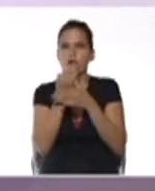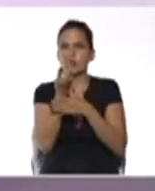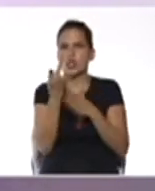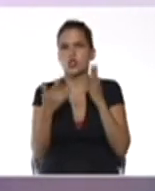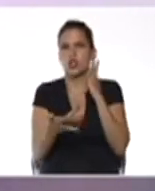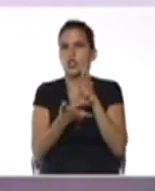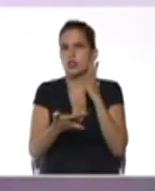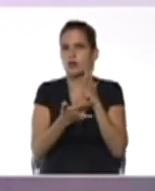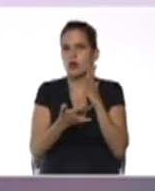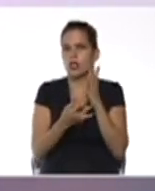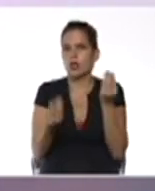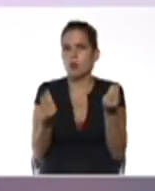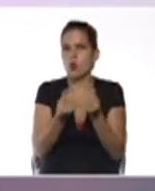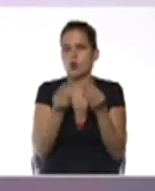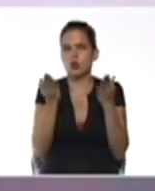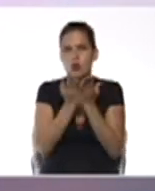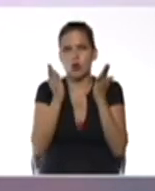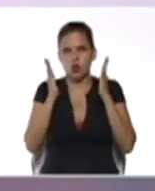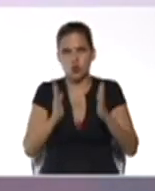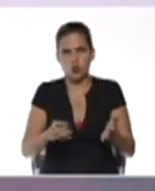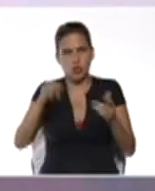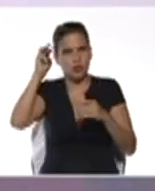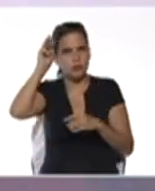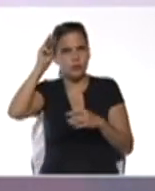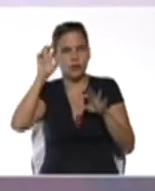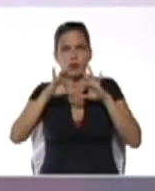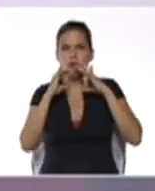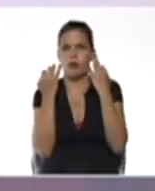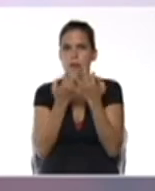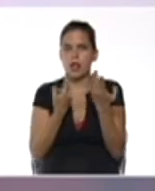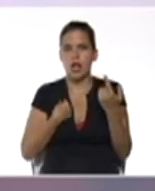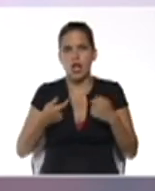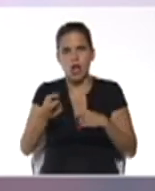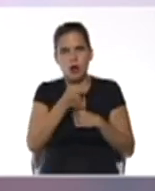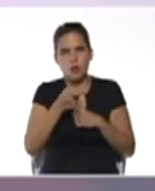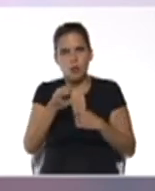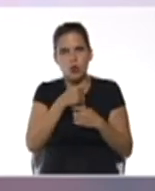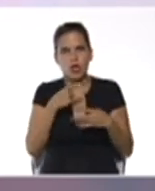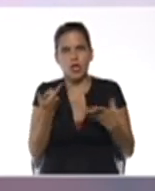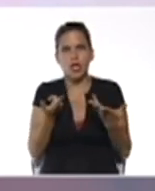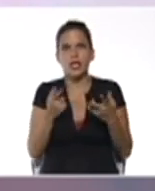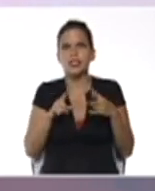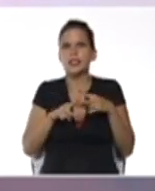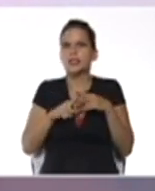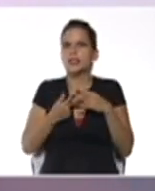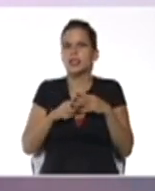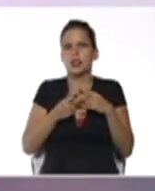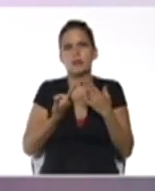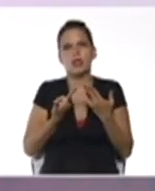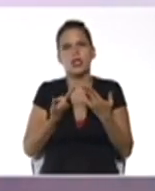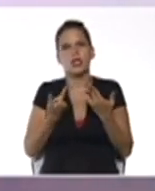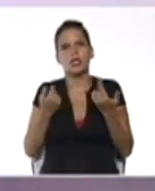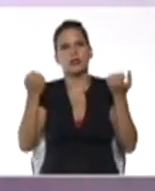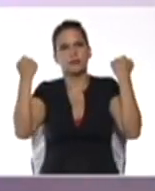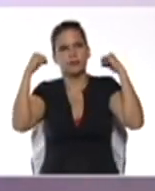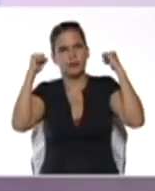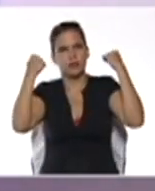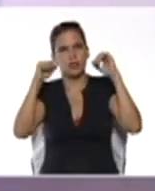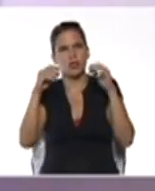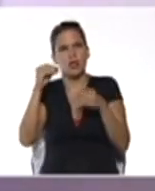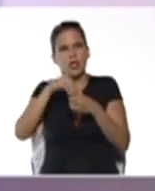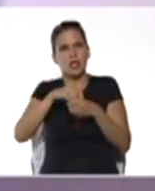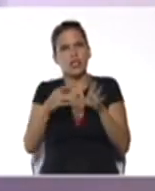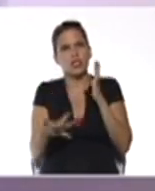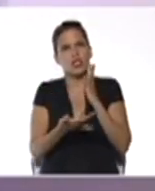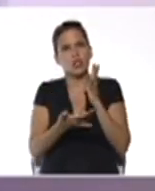nos mantenemos junto a los estudiantes docentes y familia en la búsqueda de estrategias didácticas dentro del ámbito tecnológico